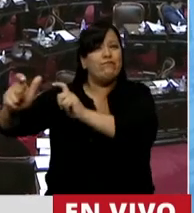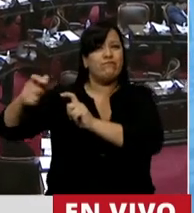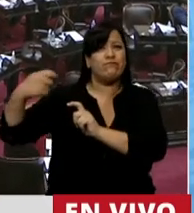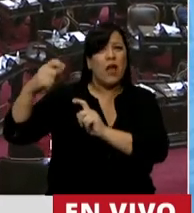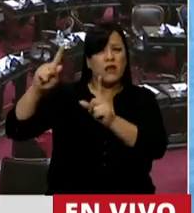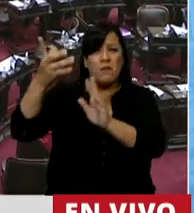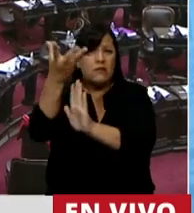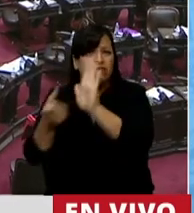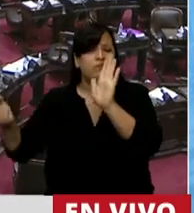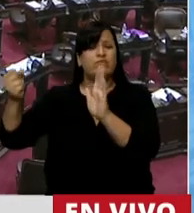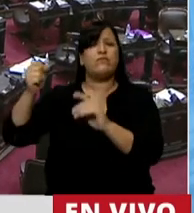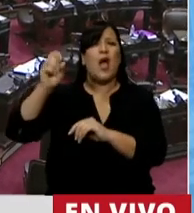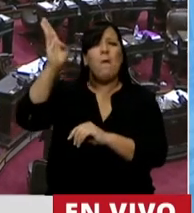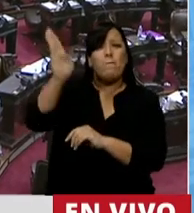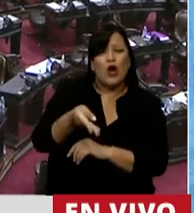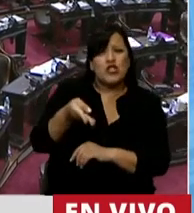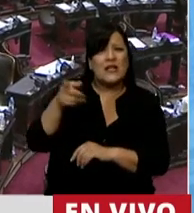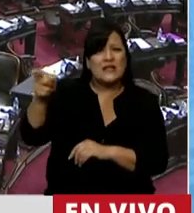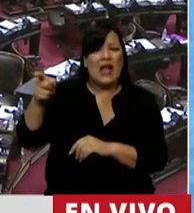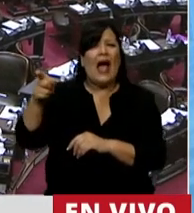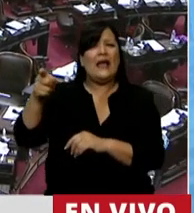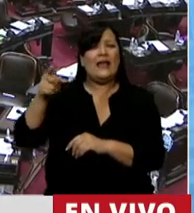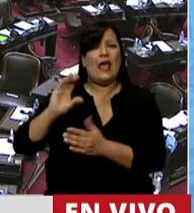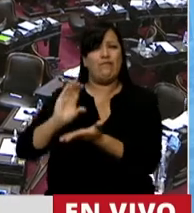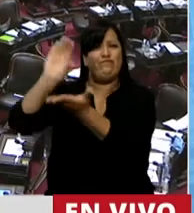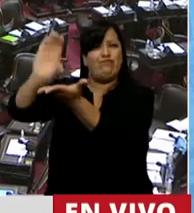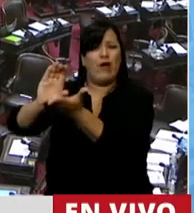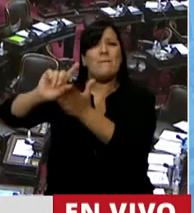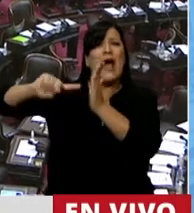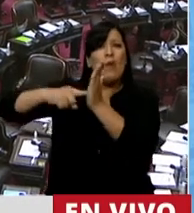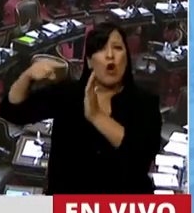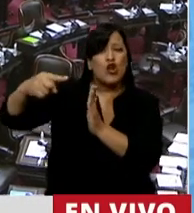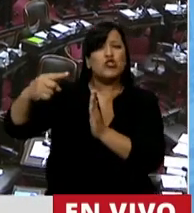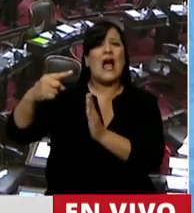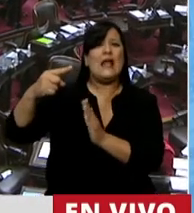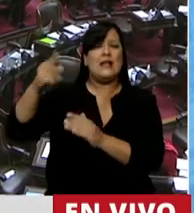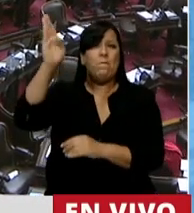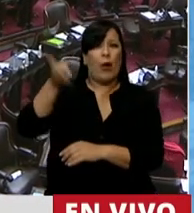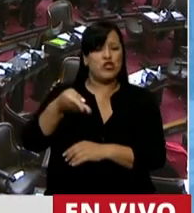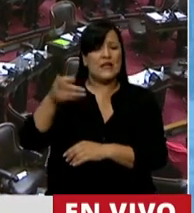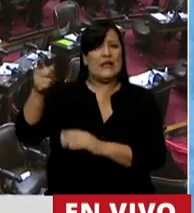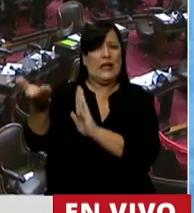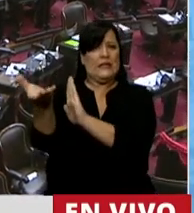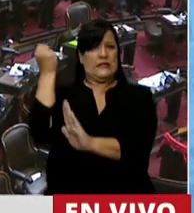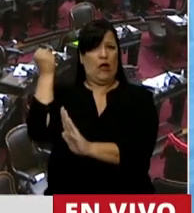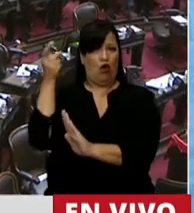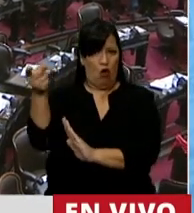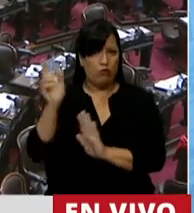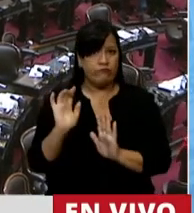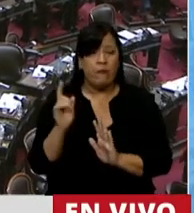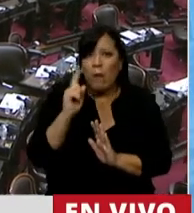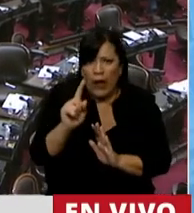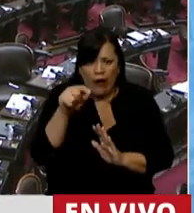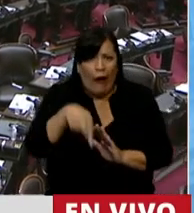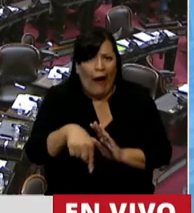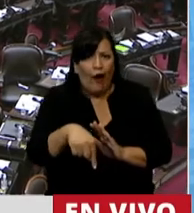quita de un punto de coparticipación a la Ciudad Autónoma de Buenos Aires. Mientras tanto, se